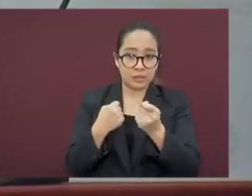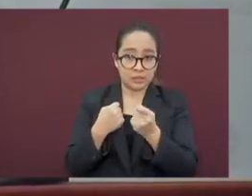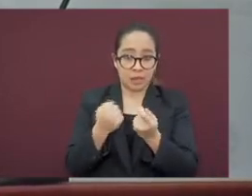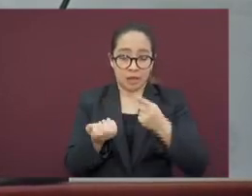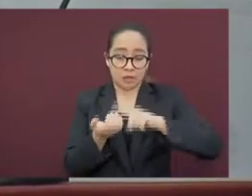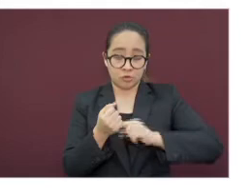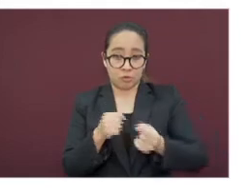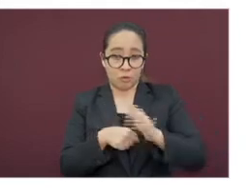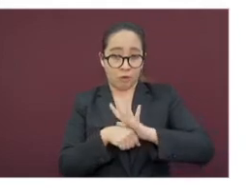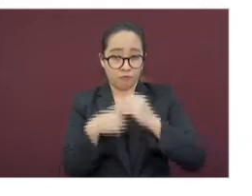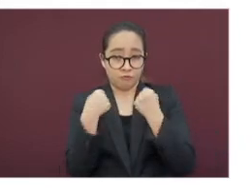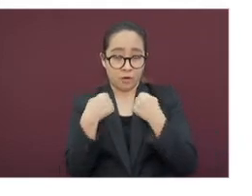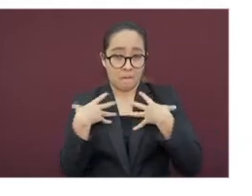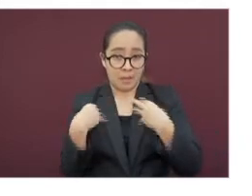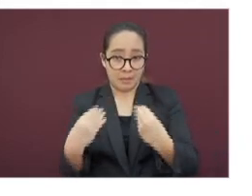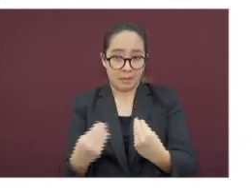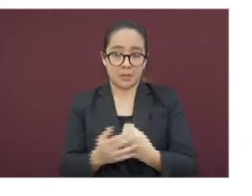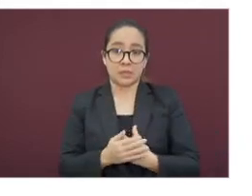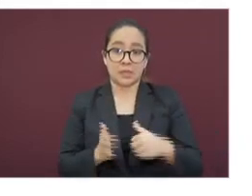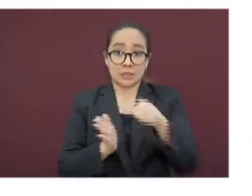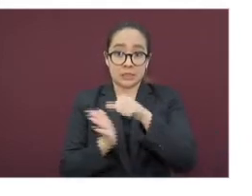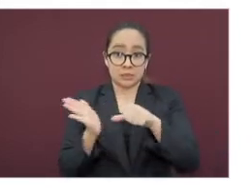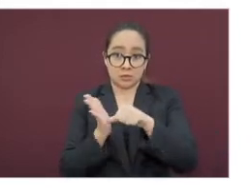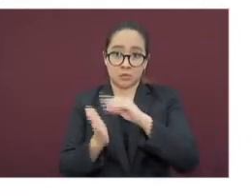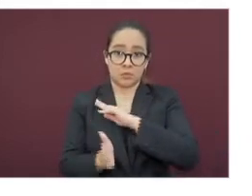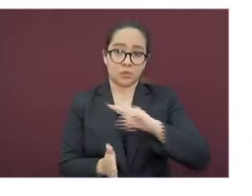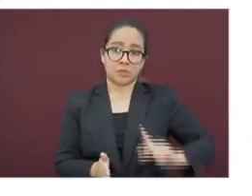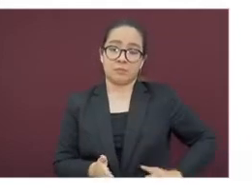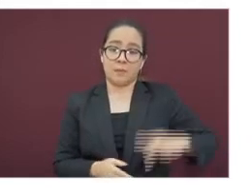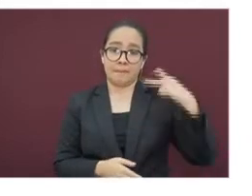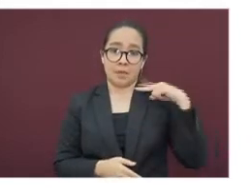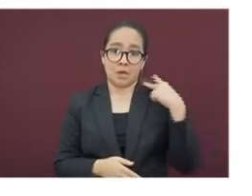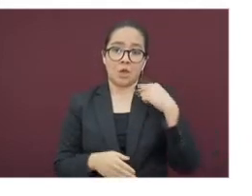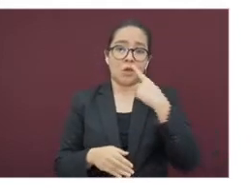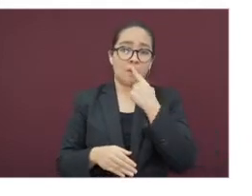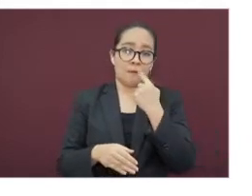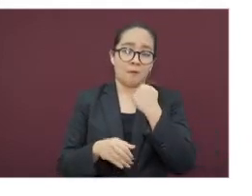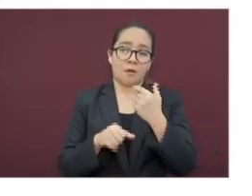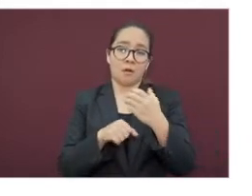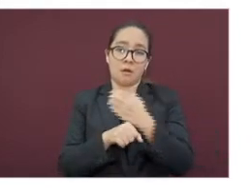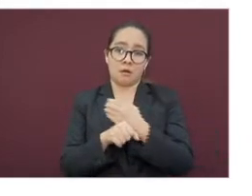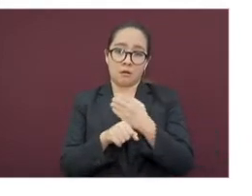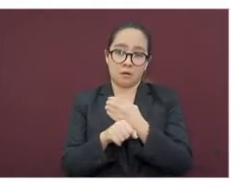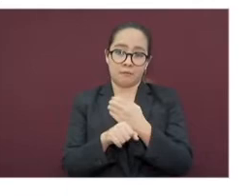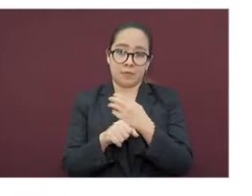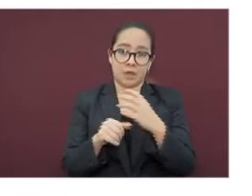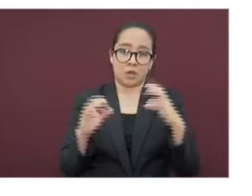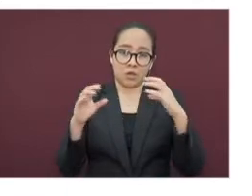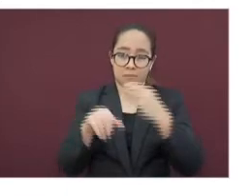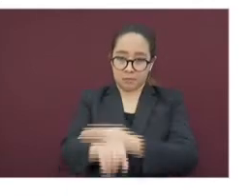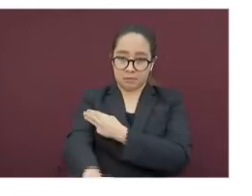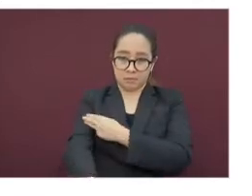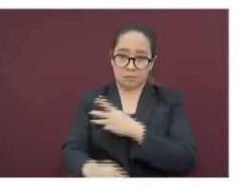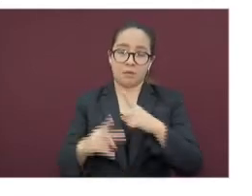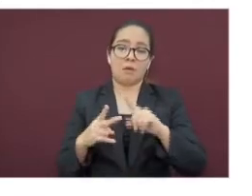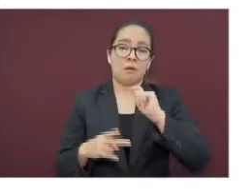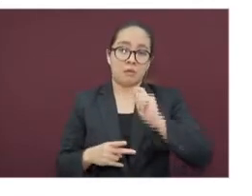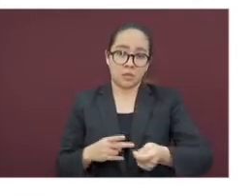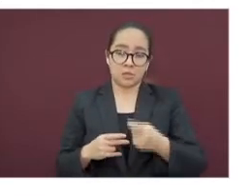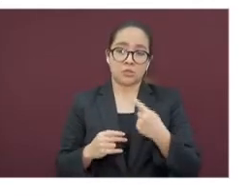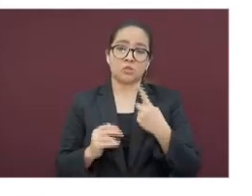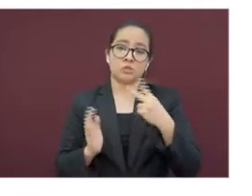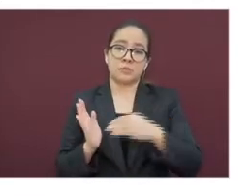al centro, el municipio de Veracruz en color caoba con dos mil setecientos veintiún casos positivos. En